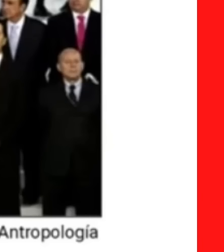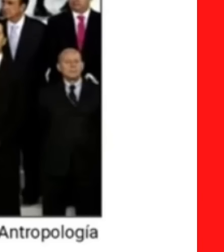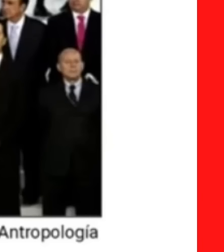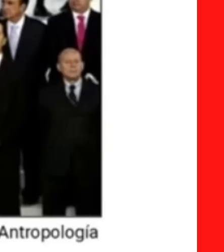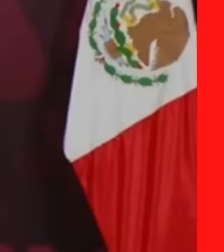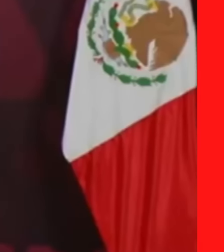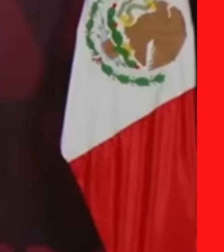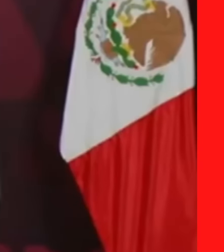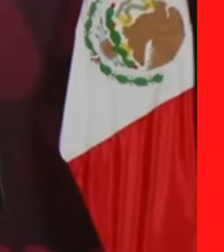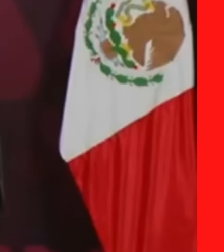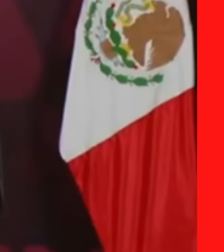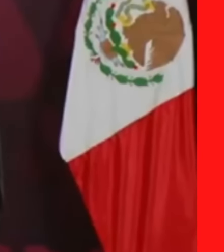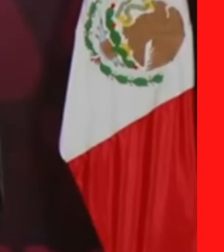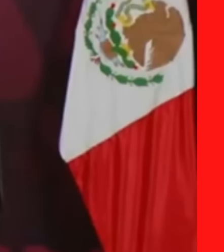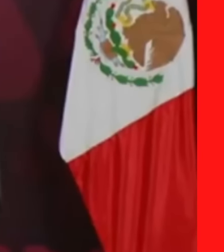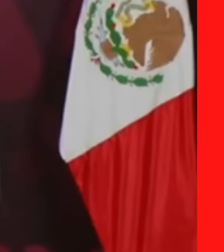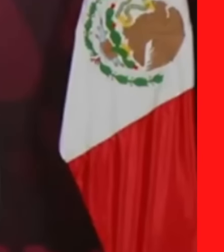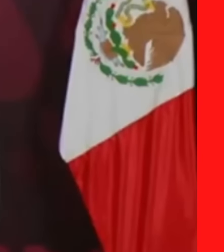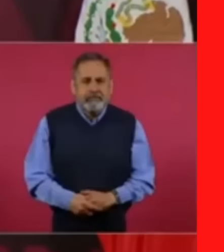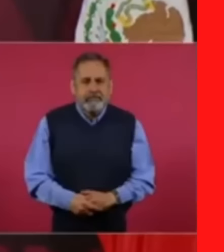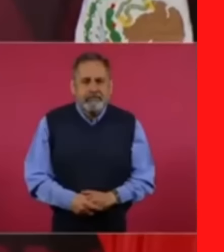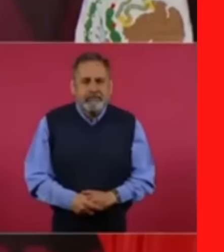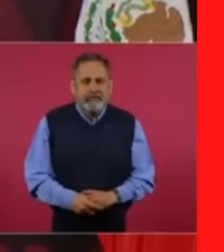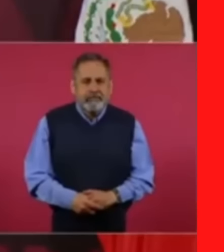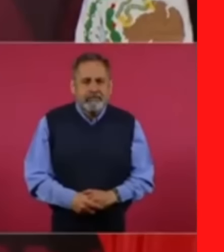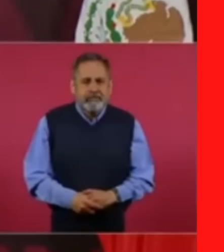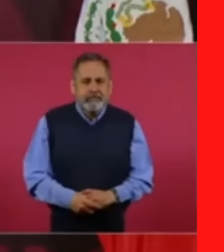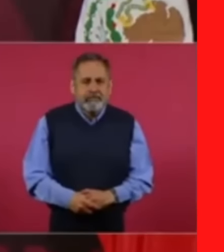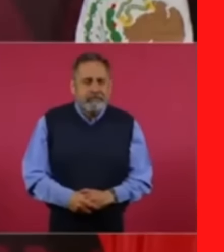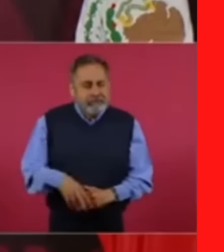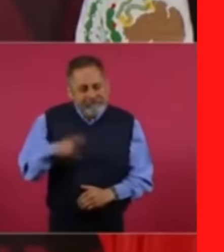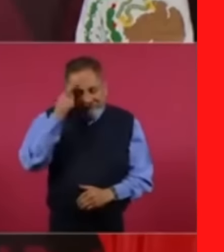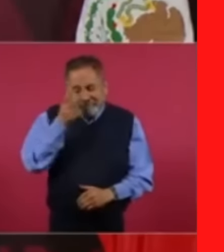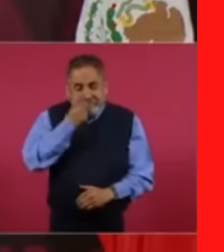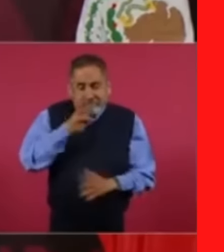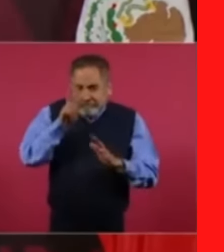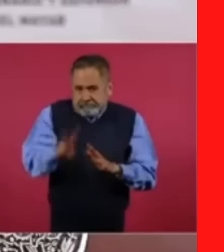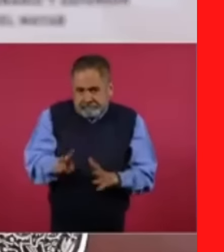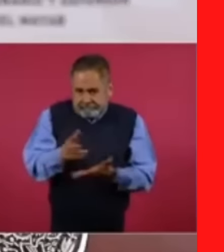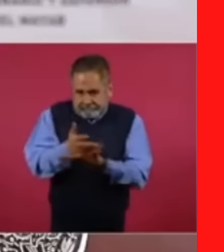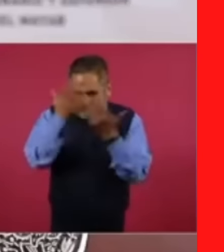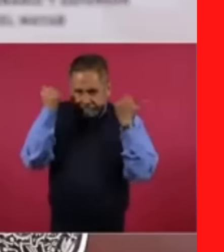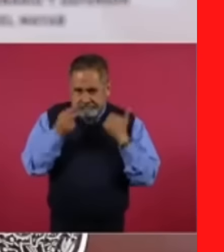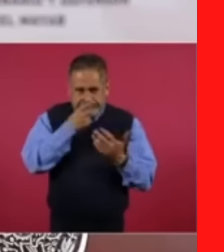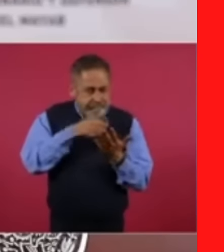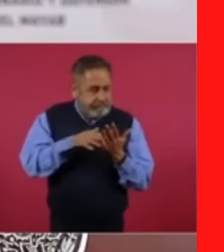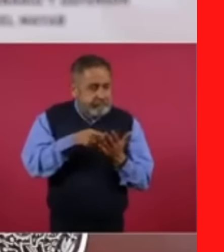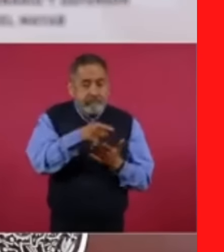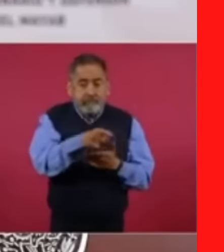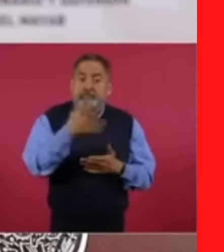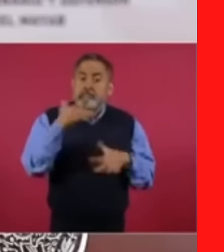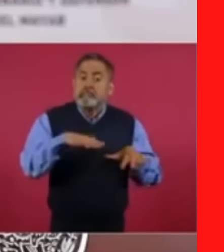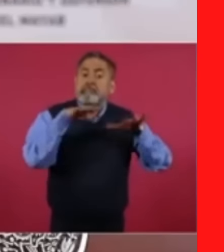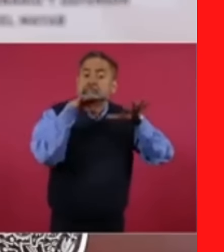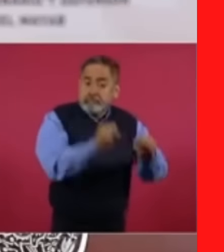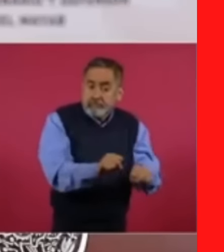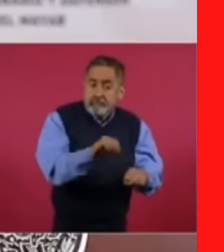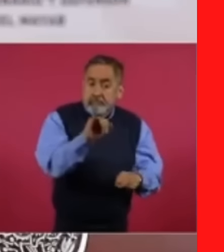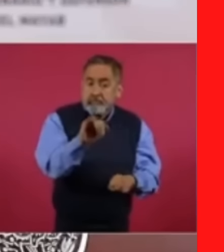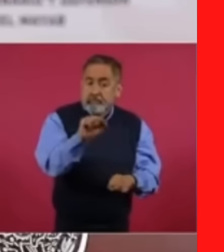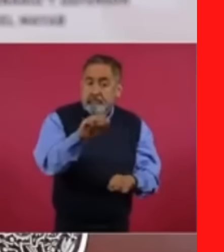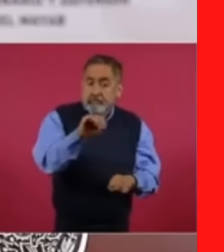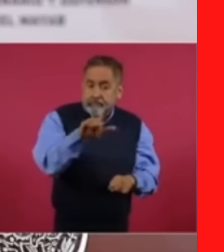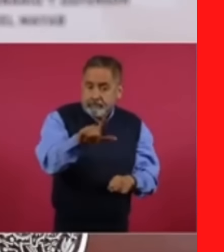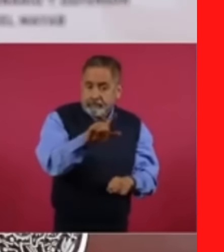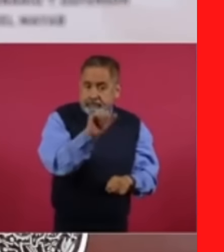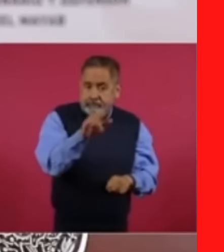Zambada y lo habían dejado en libertad. Por ahí leí, a